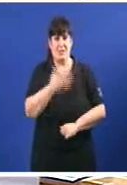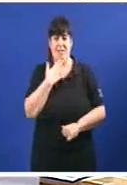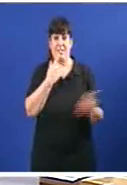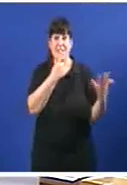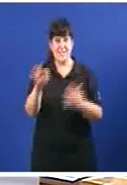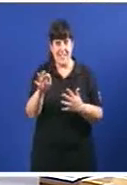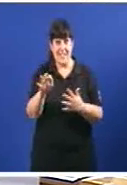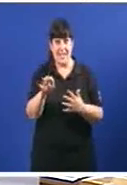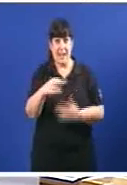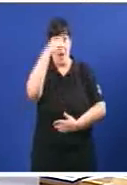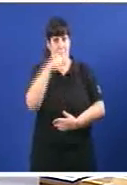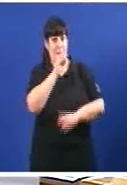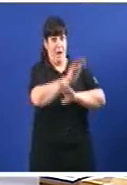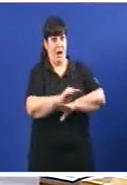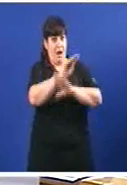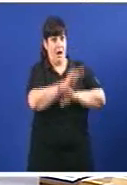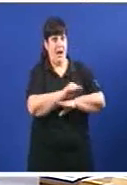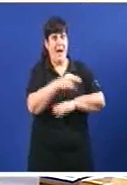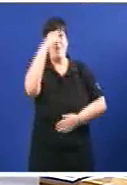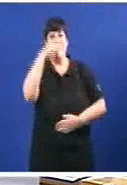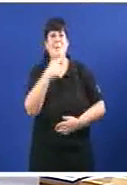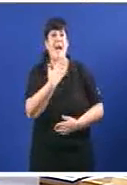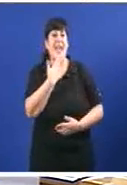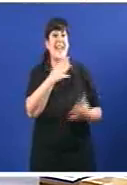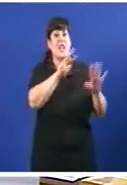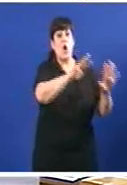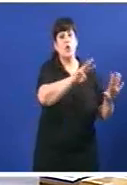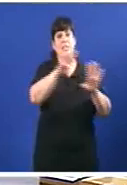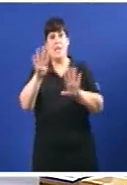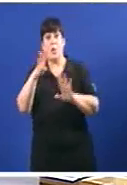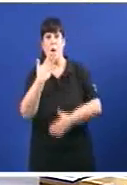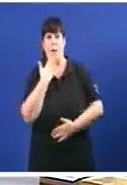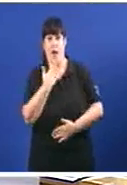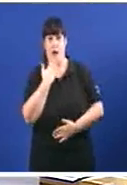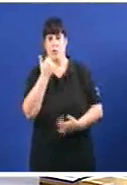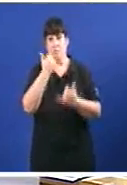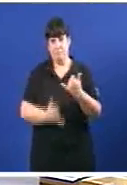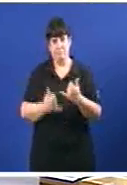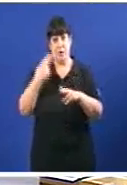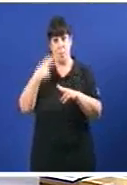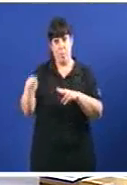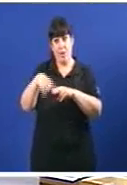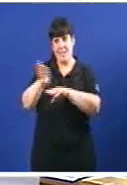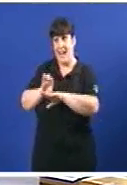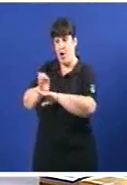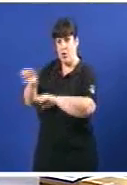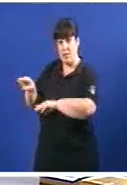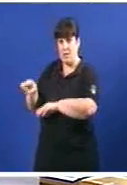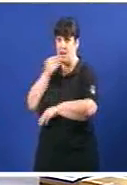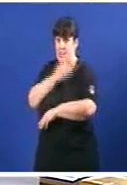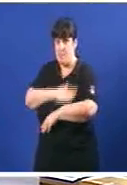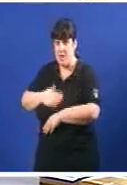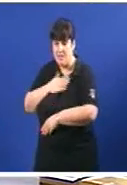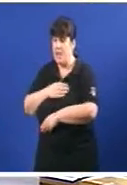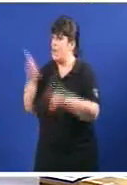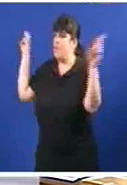cuidaba ao seu pai que tiña 89 anos censura rotundamente a política da conselleira de benestar do noso país